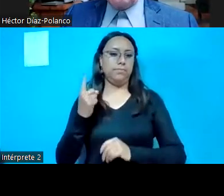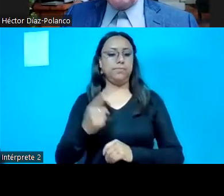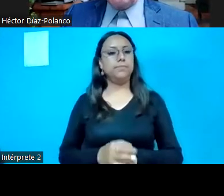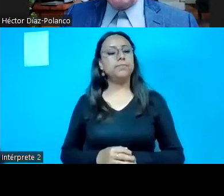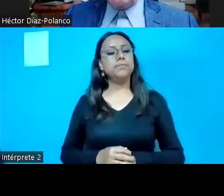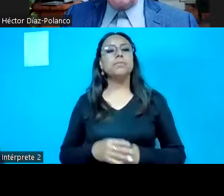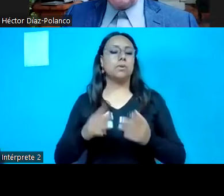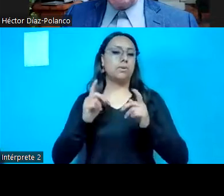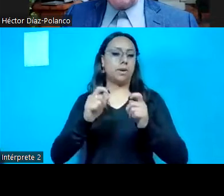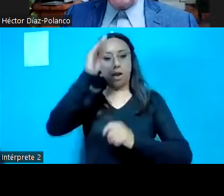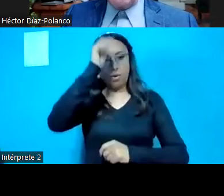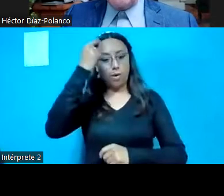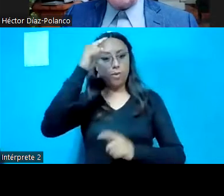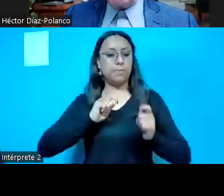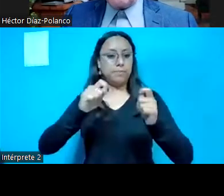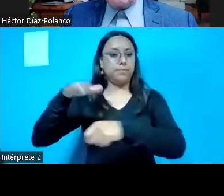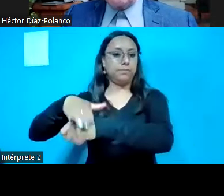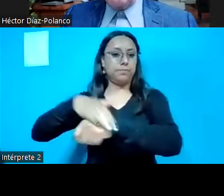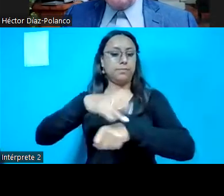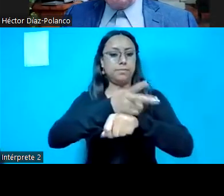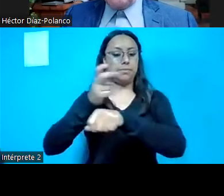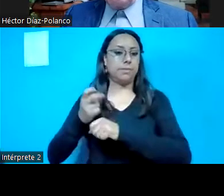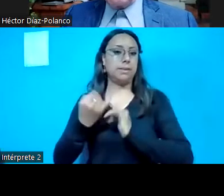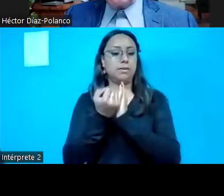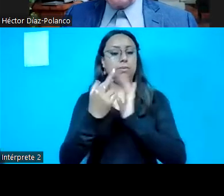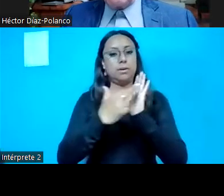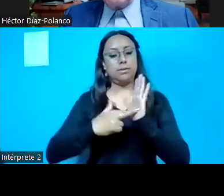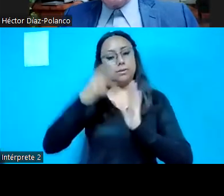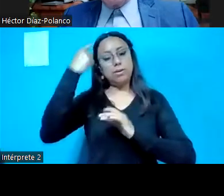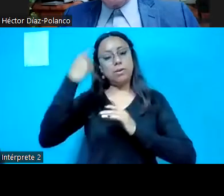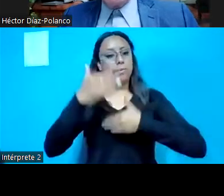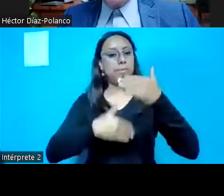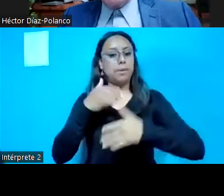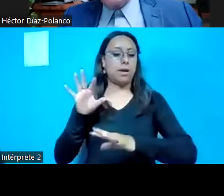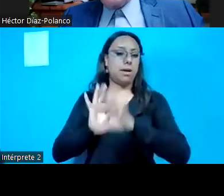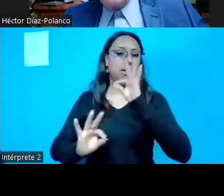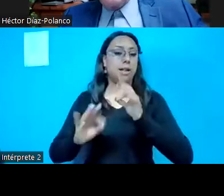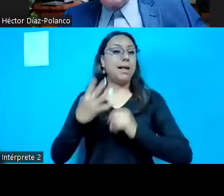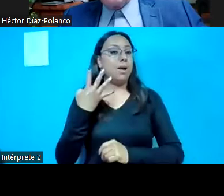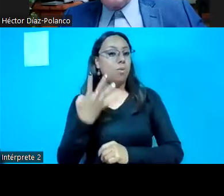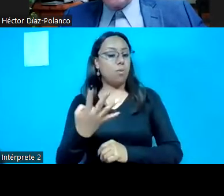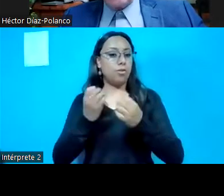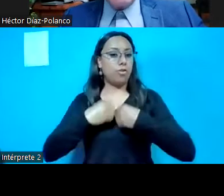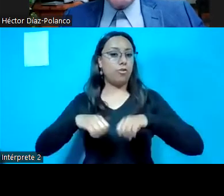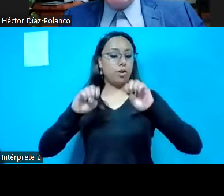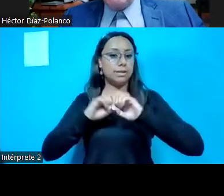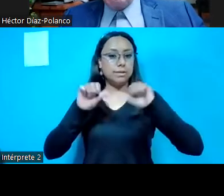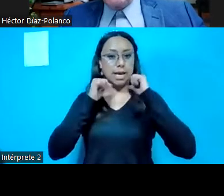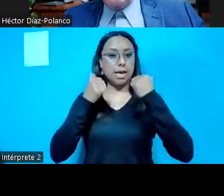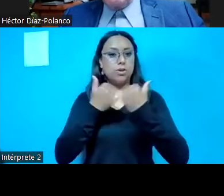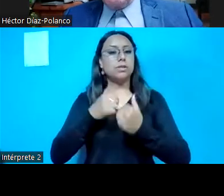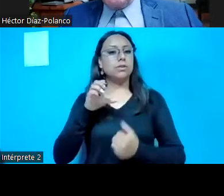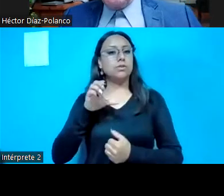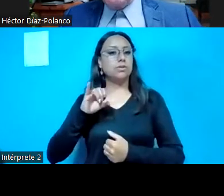que se emiten la convocatoria y las bases para el proceso de selección de cuatro organizaciones de la sociedad civil